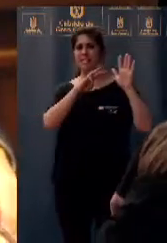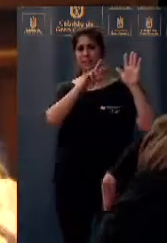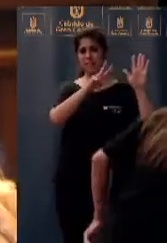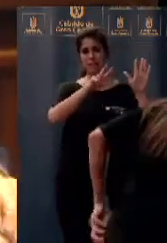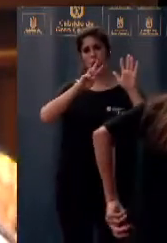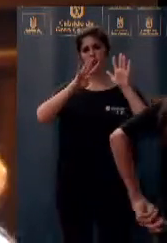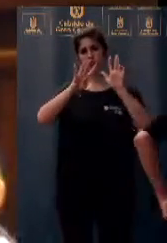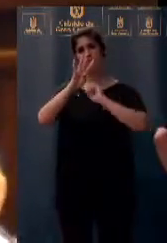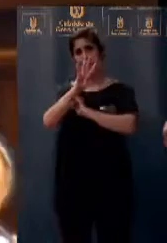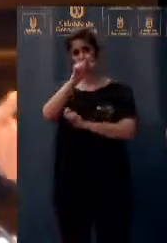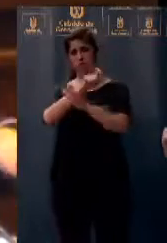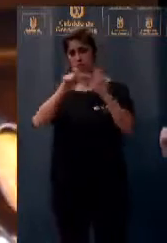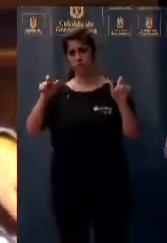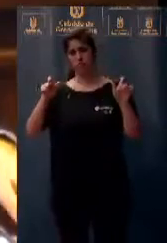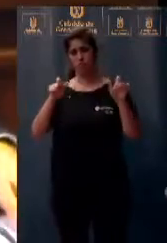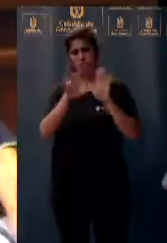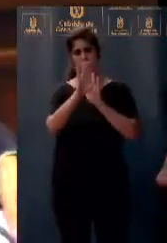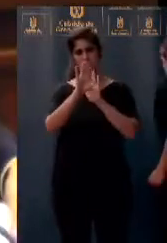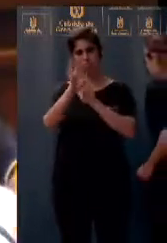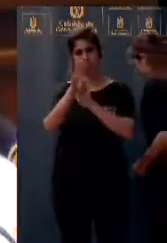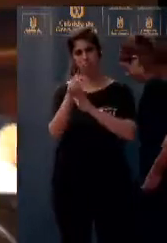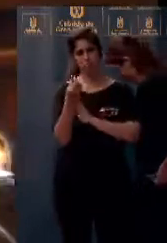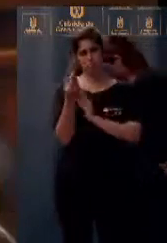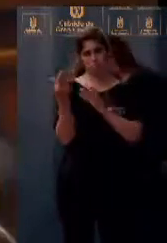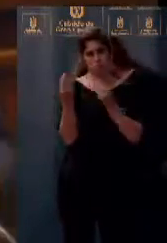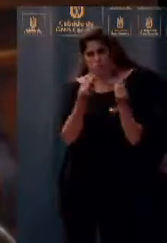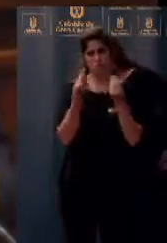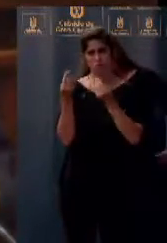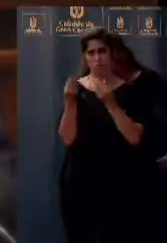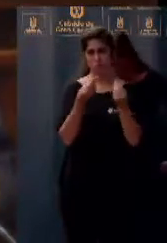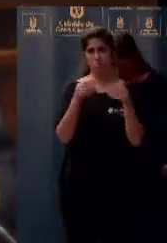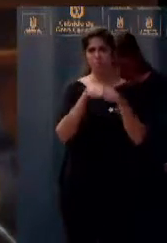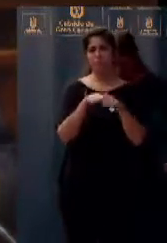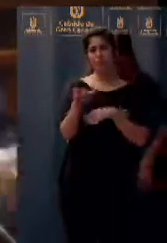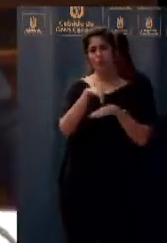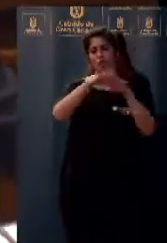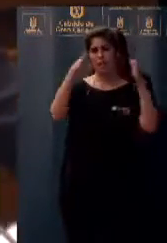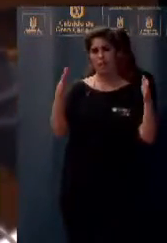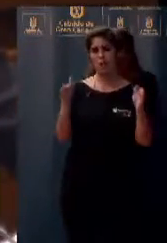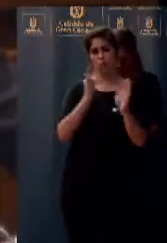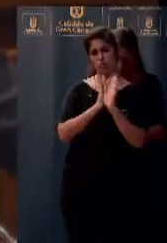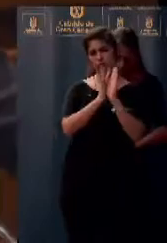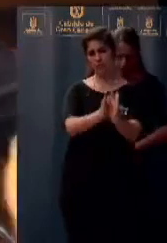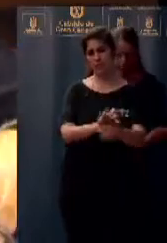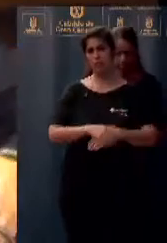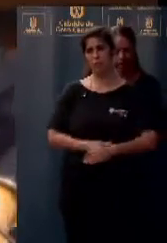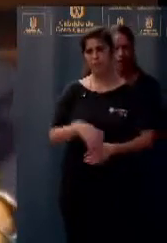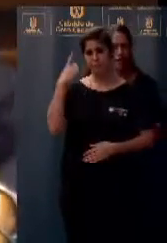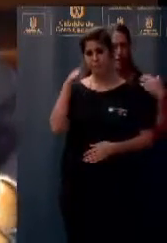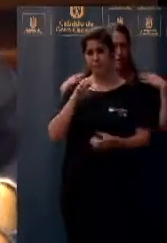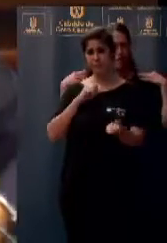vecinos, un número importante de vecinos del Homo Cementerio. Como se sabe, la Gran Canaria 100,